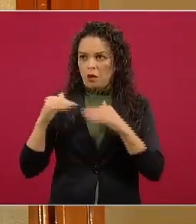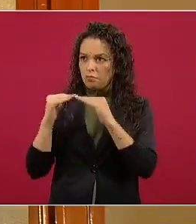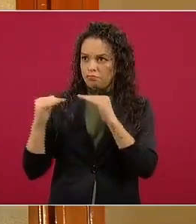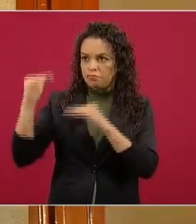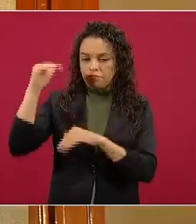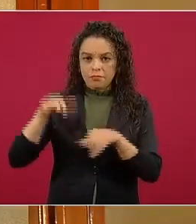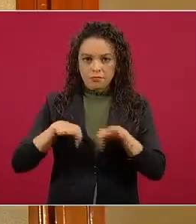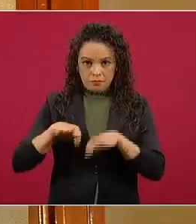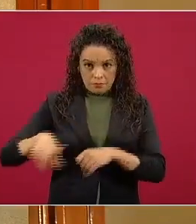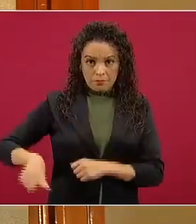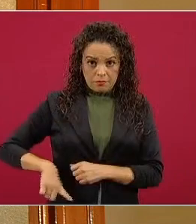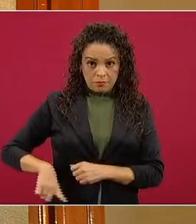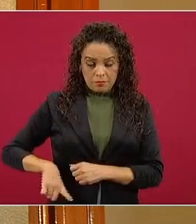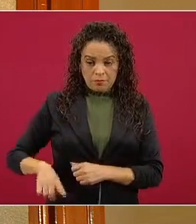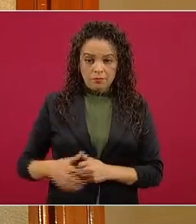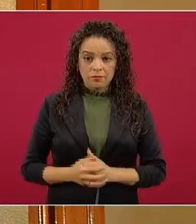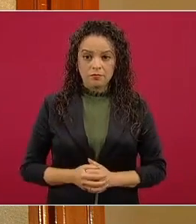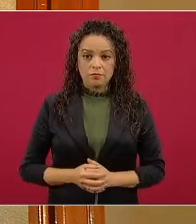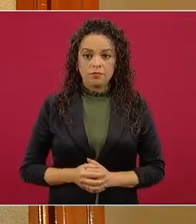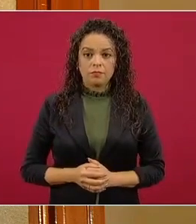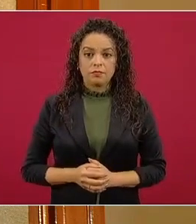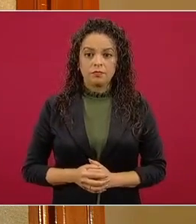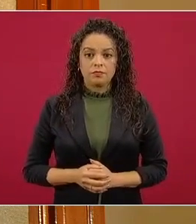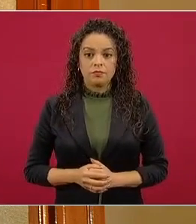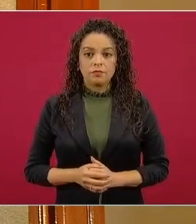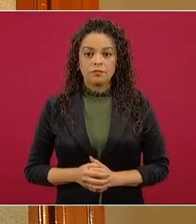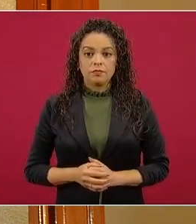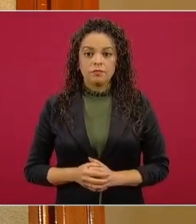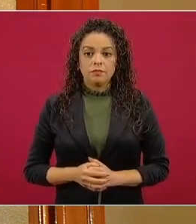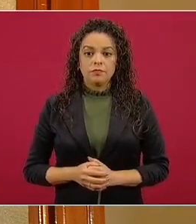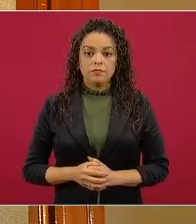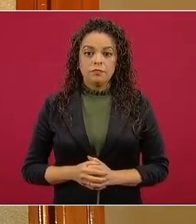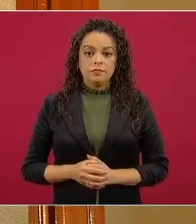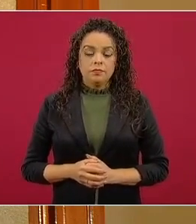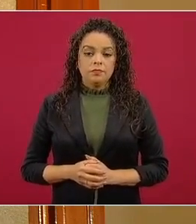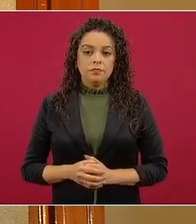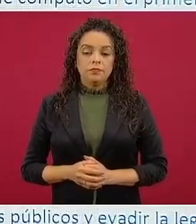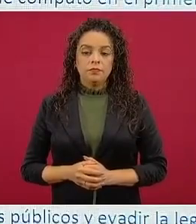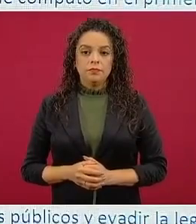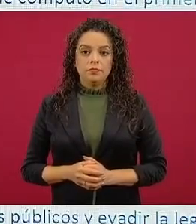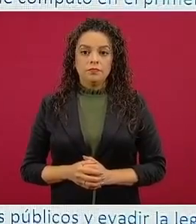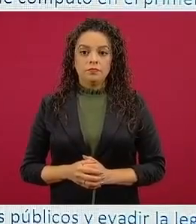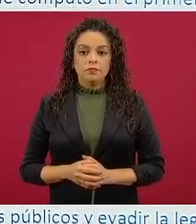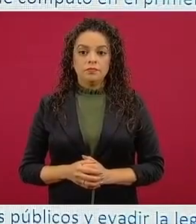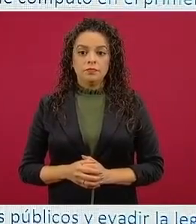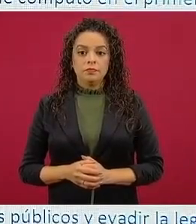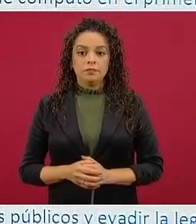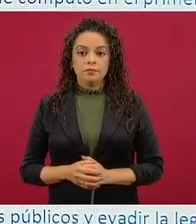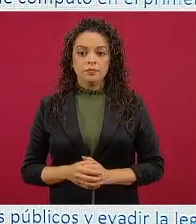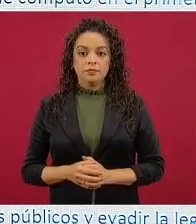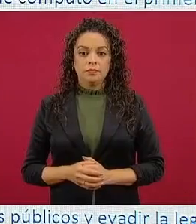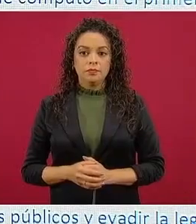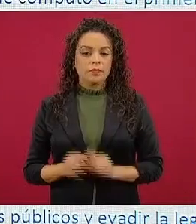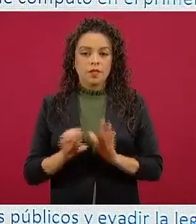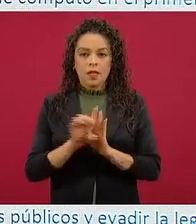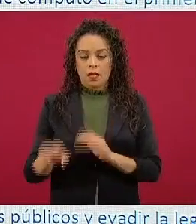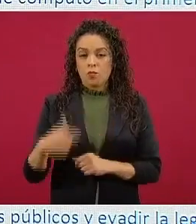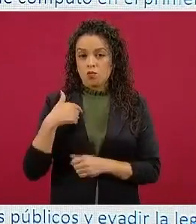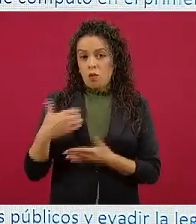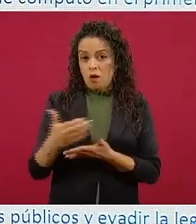Podría uno dejar aquí si ahora gano 108